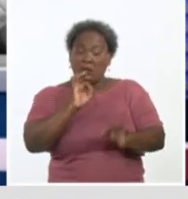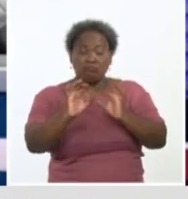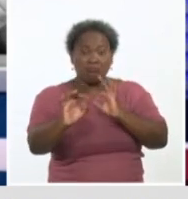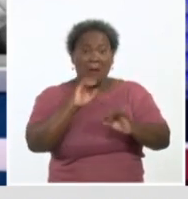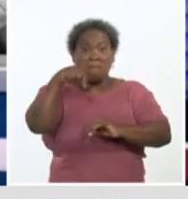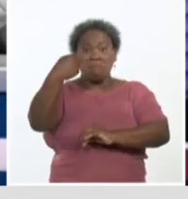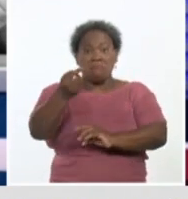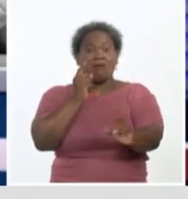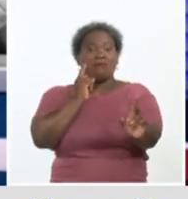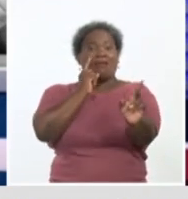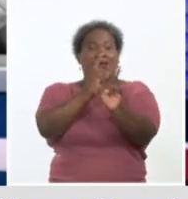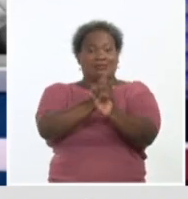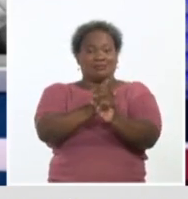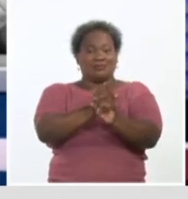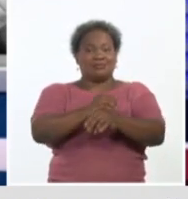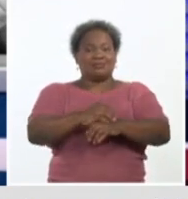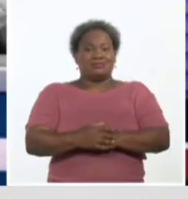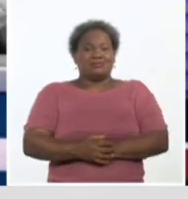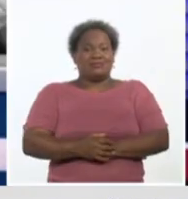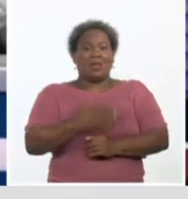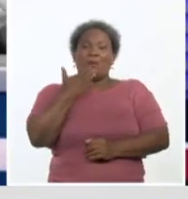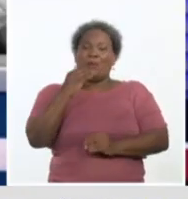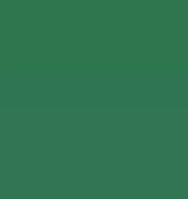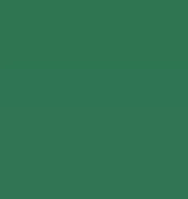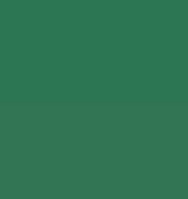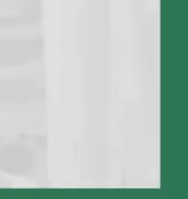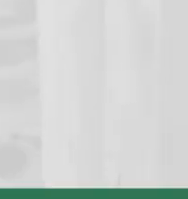mañana en otra conferencia de prensa. Muy buenos días.